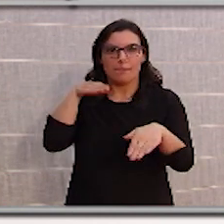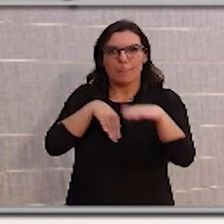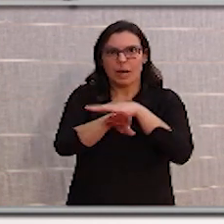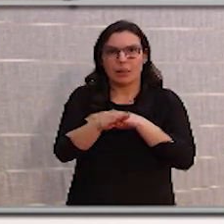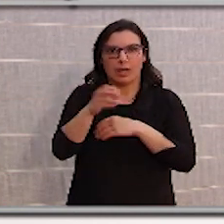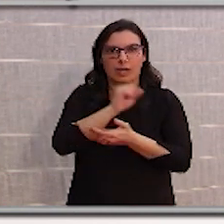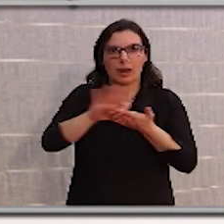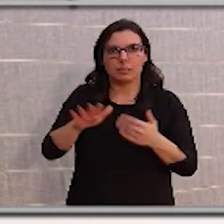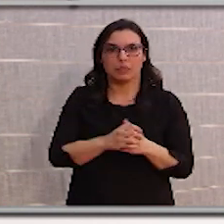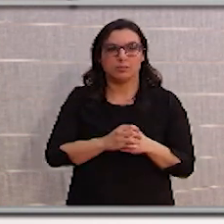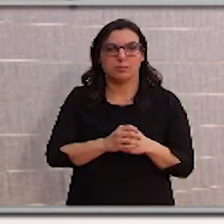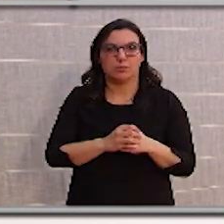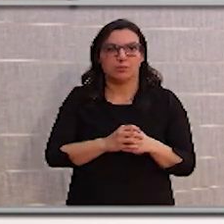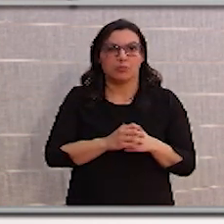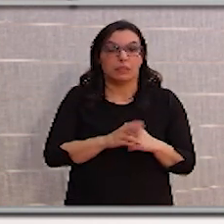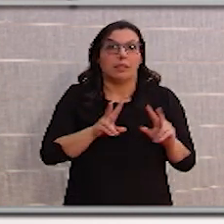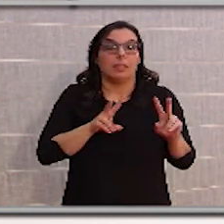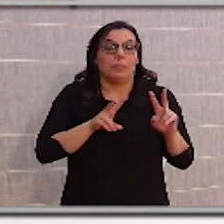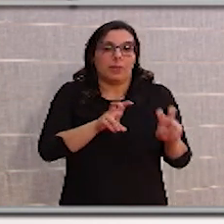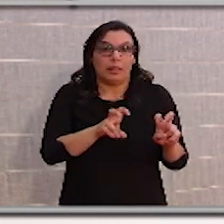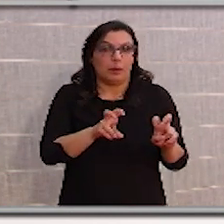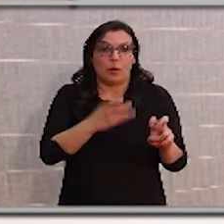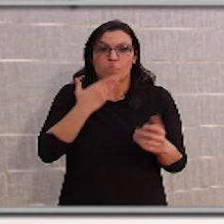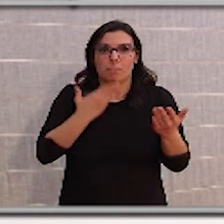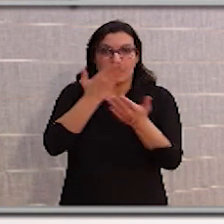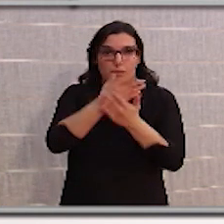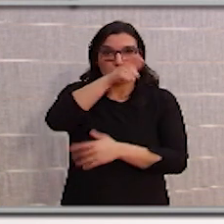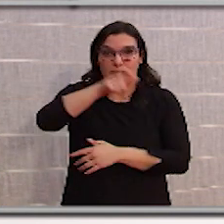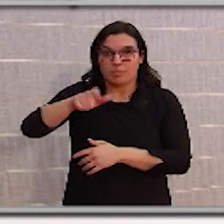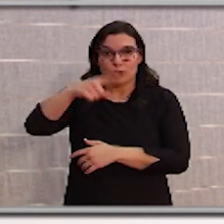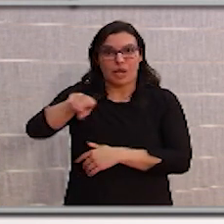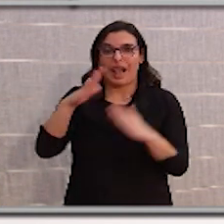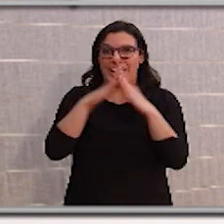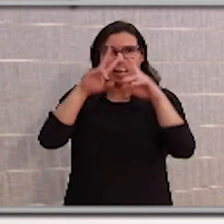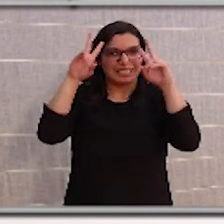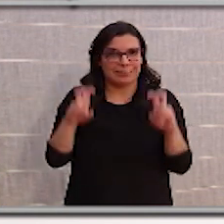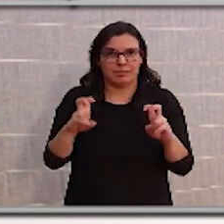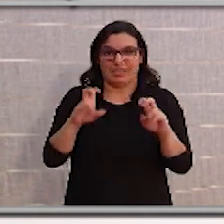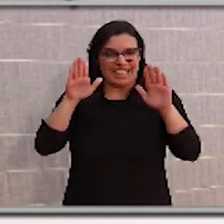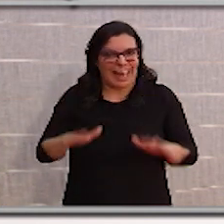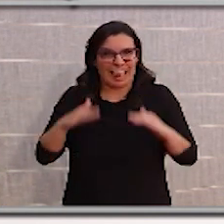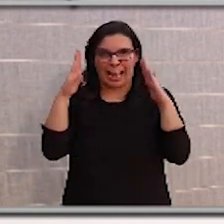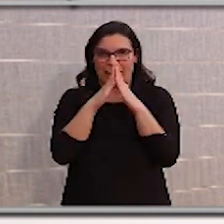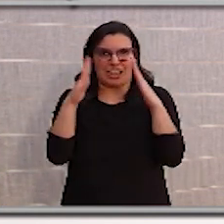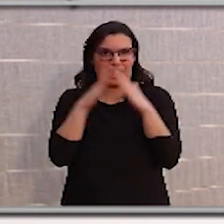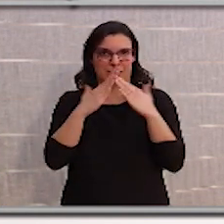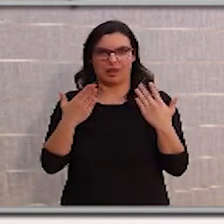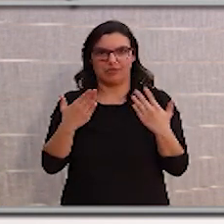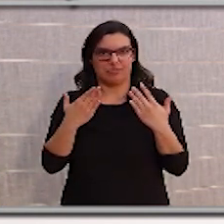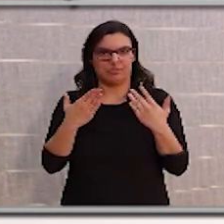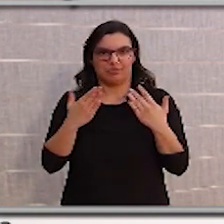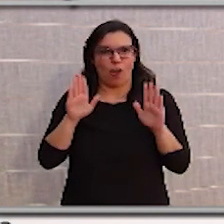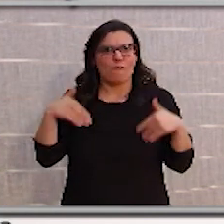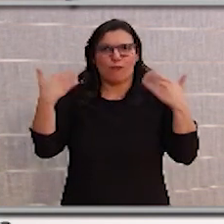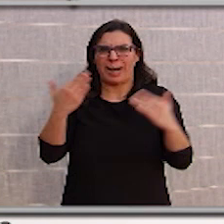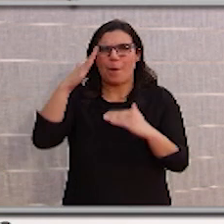En principio, lo que les proponemos a todos los ciudadanos es que permanezcan en sus domicilios. Que permanezcan en sus domicilios, que restrinjan su actividad lo